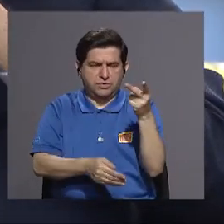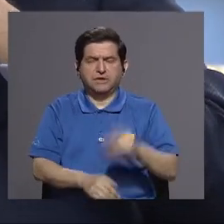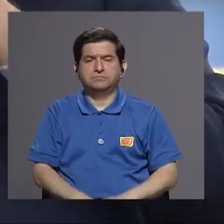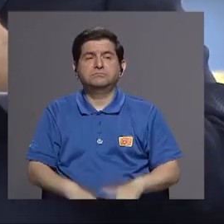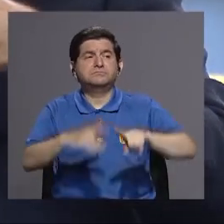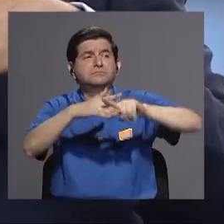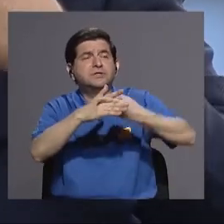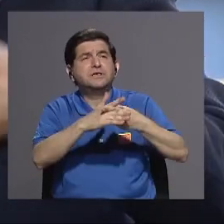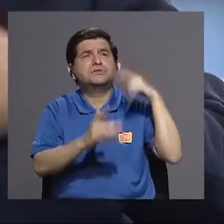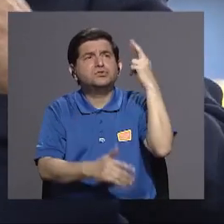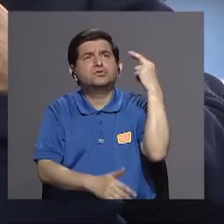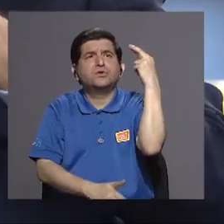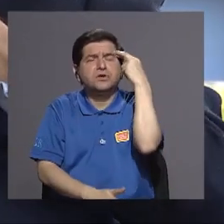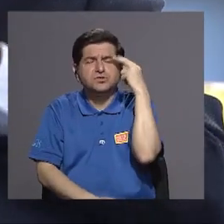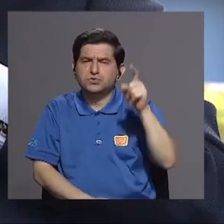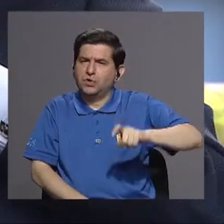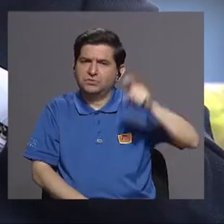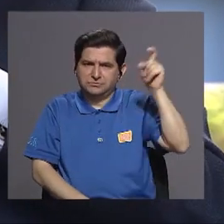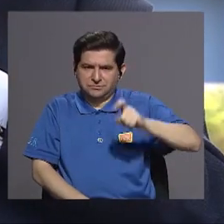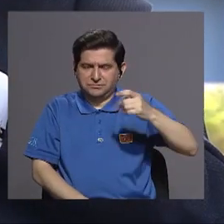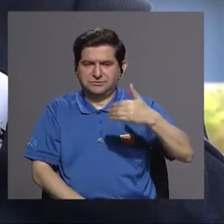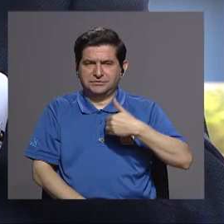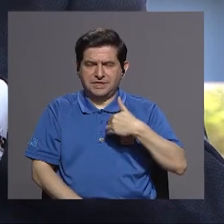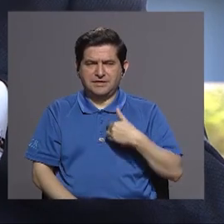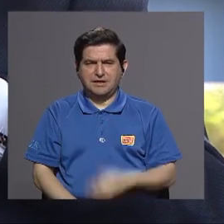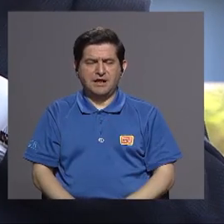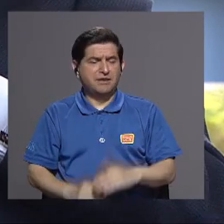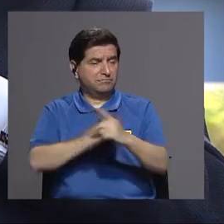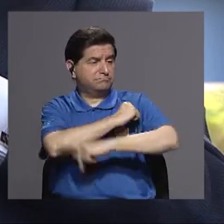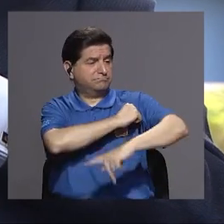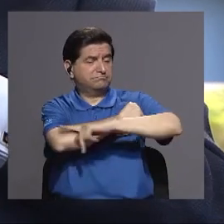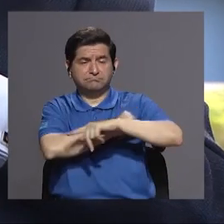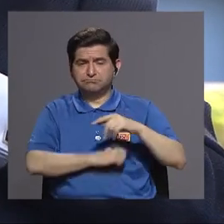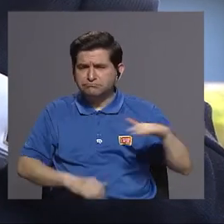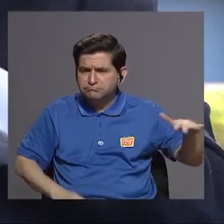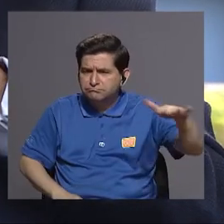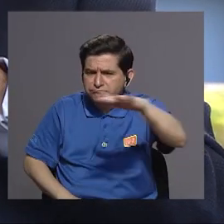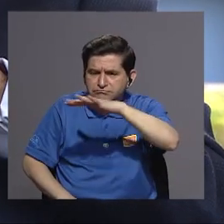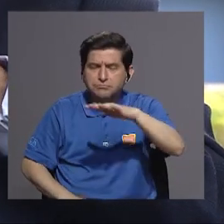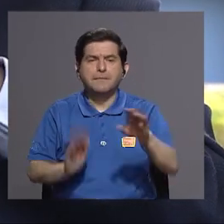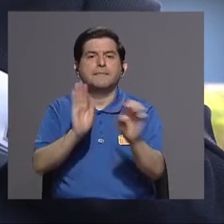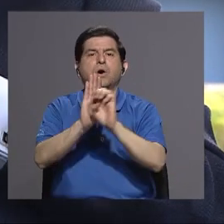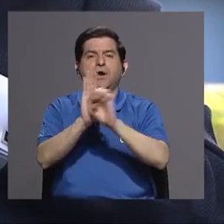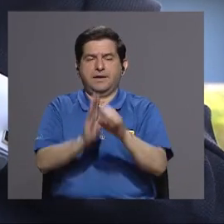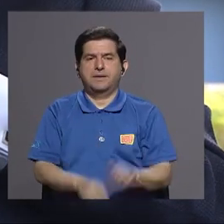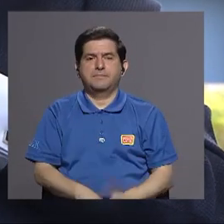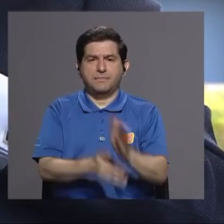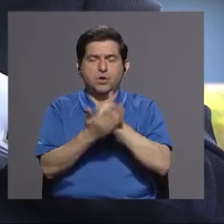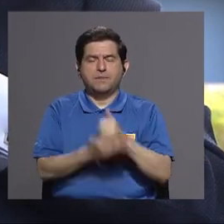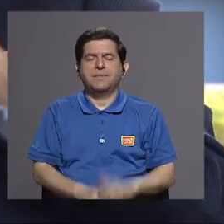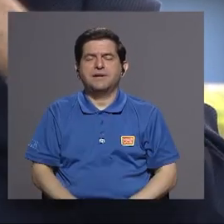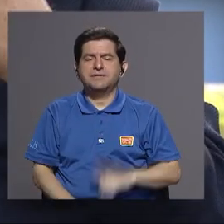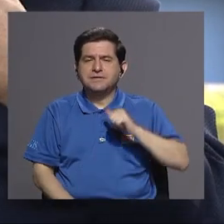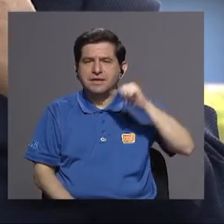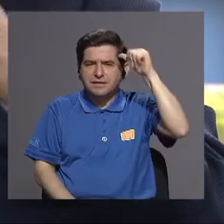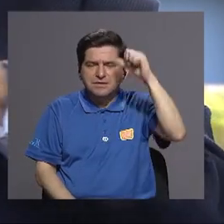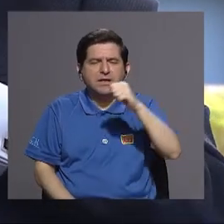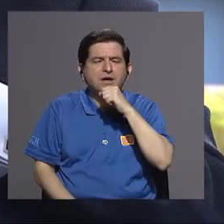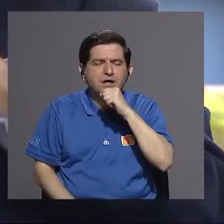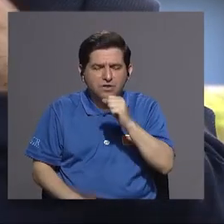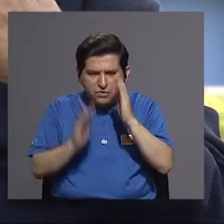producto de las necesidades sentidas del país yo le puedo decir por ejemplo la parte de de la cirugía en